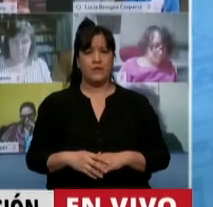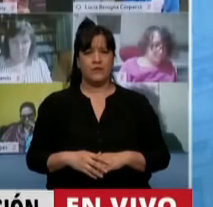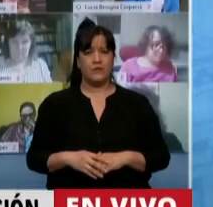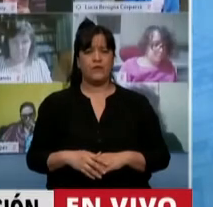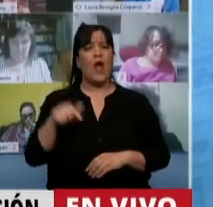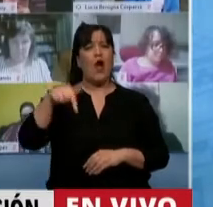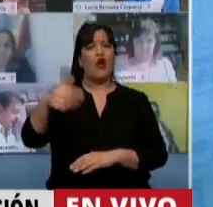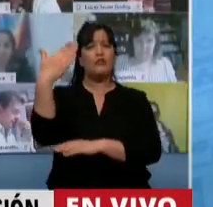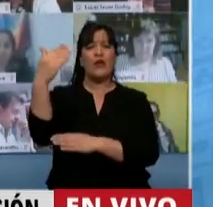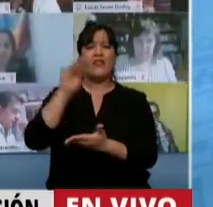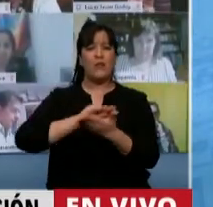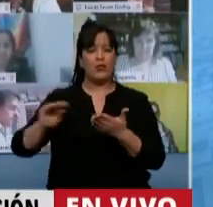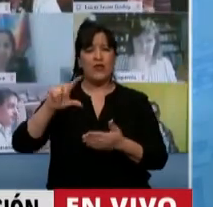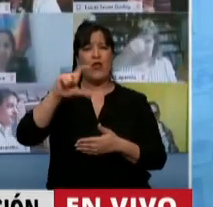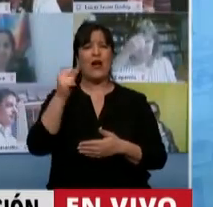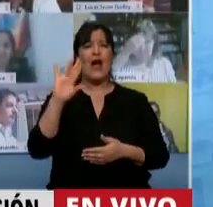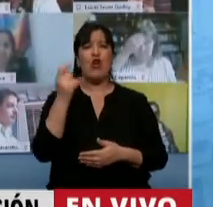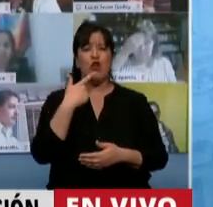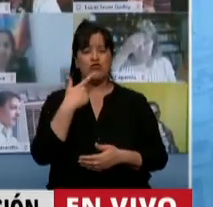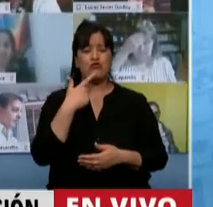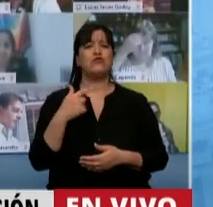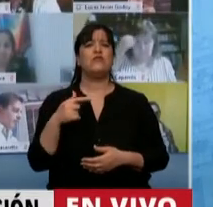Tiene la palabra el diputado Carlos Heller.